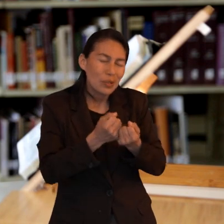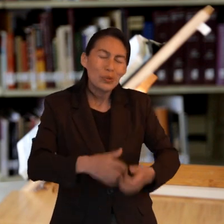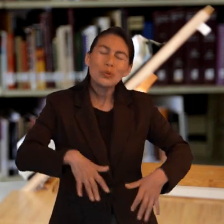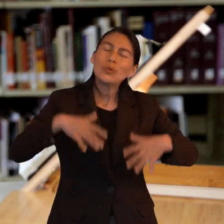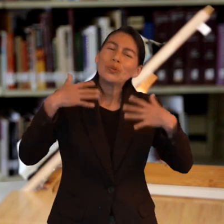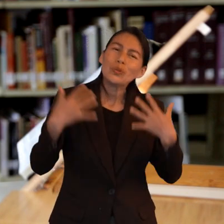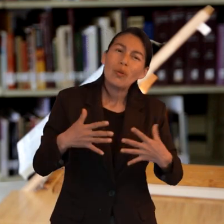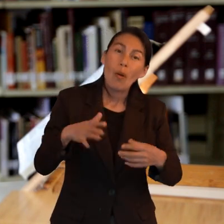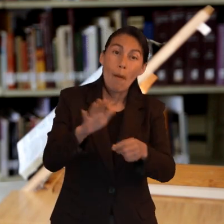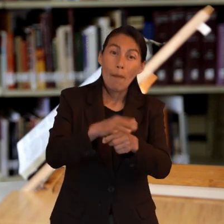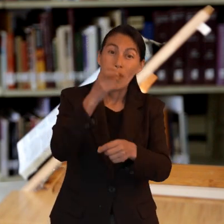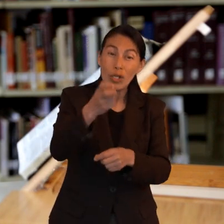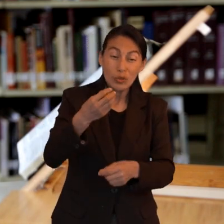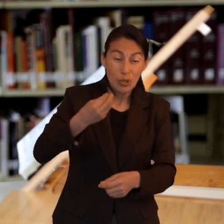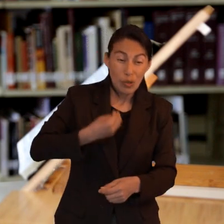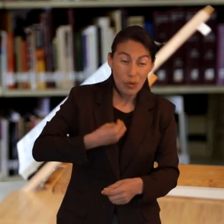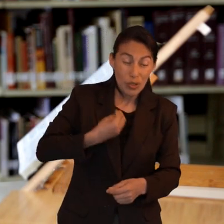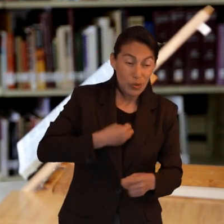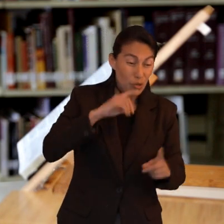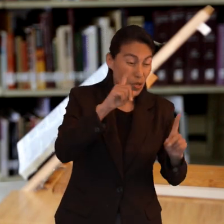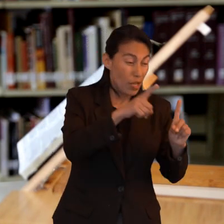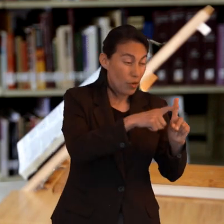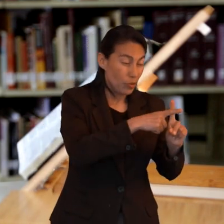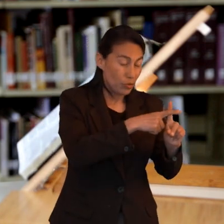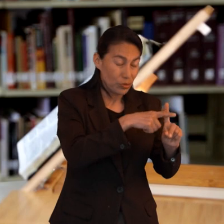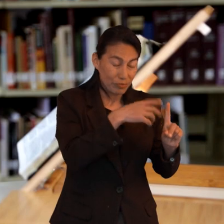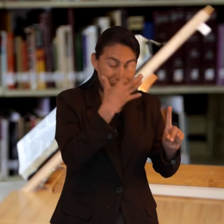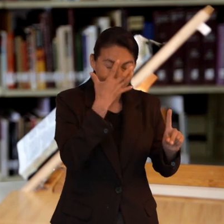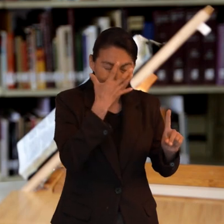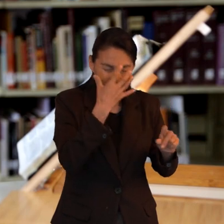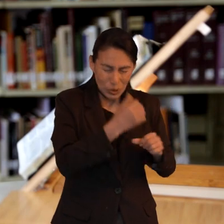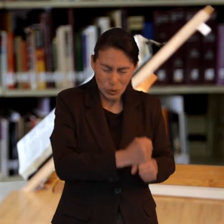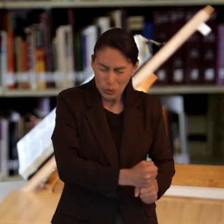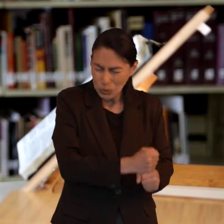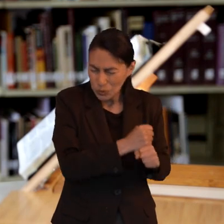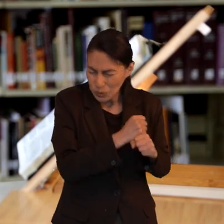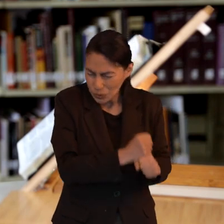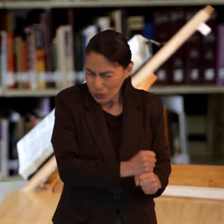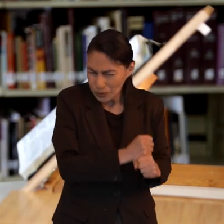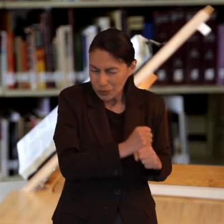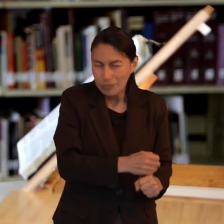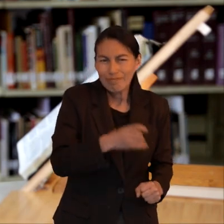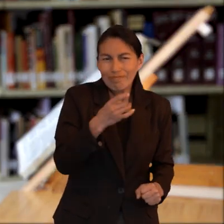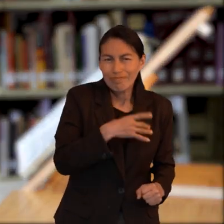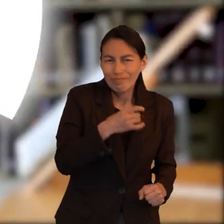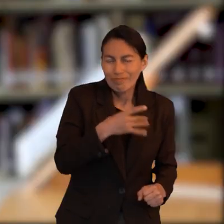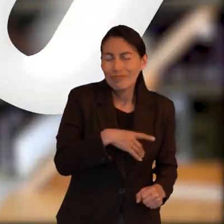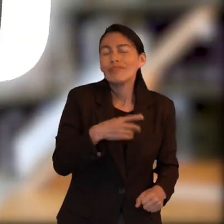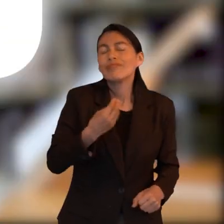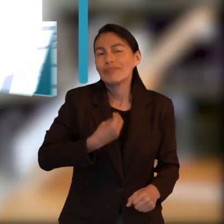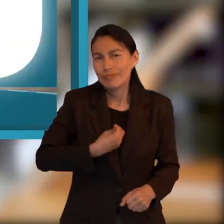en su carrera incomprensión abusos y soportó la vergüenza de la cruz